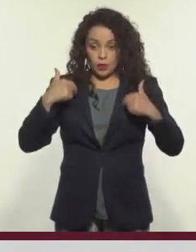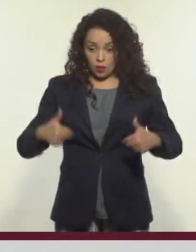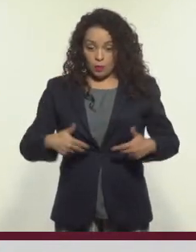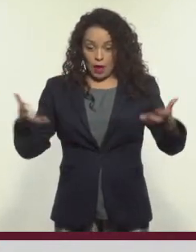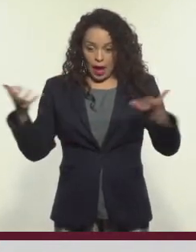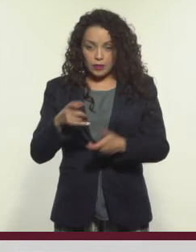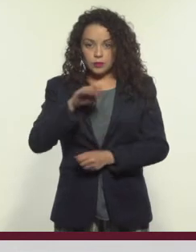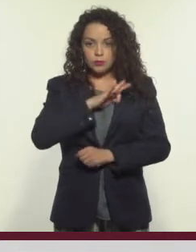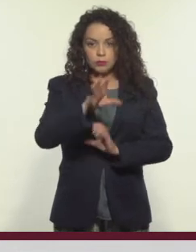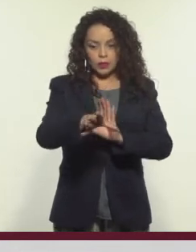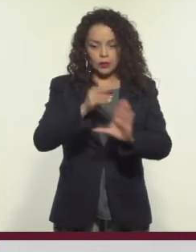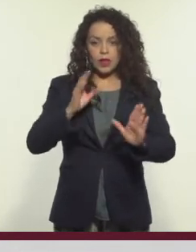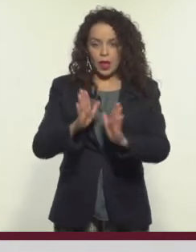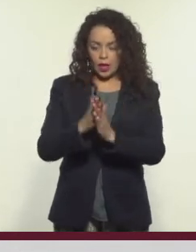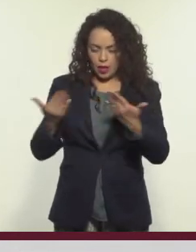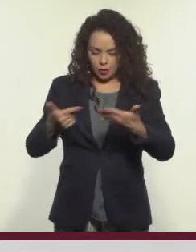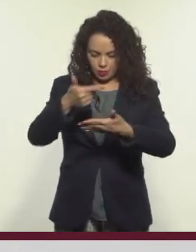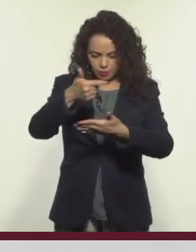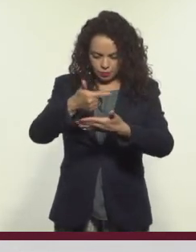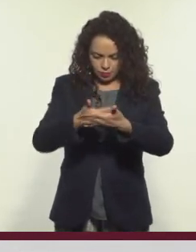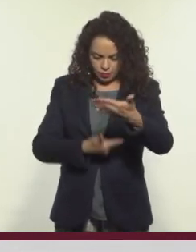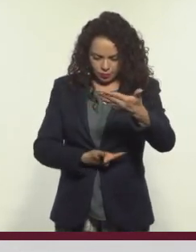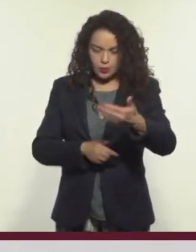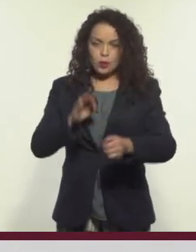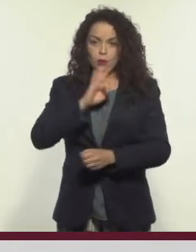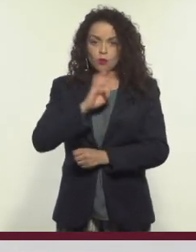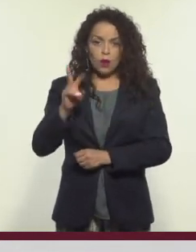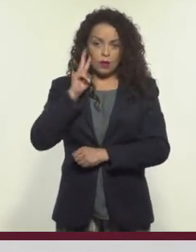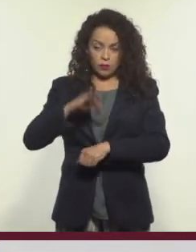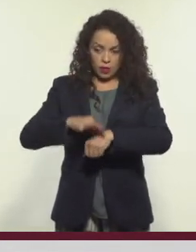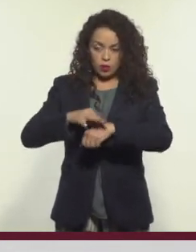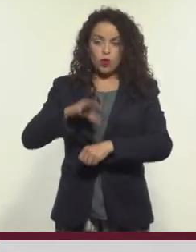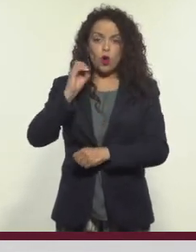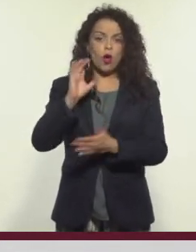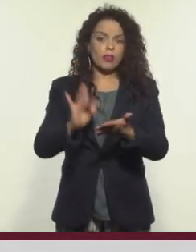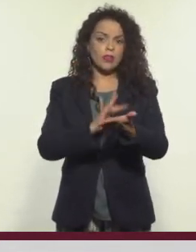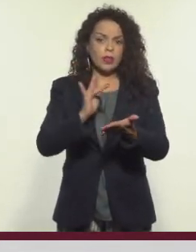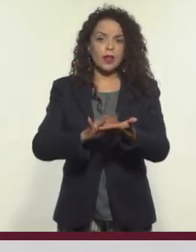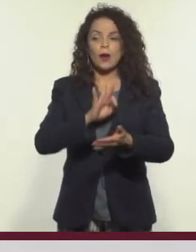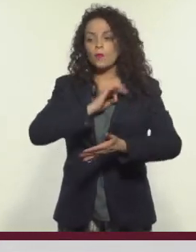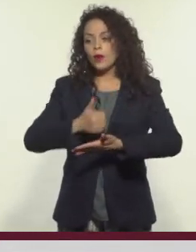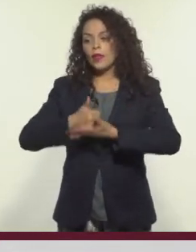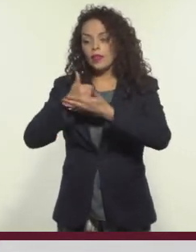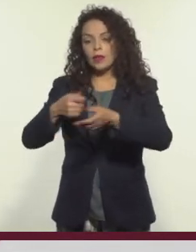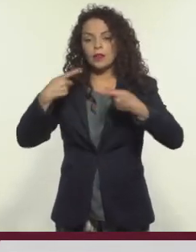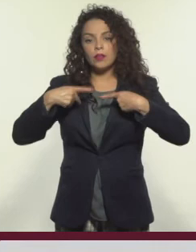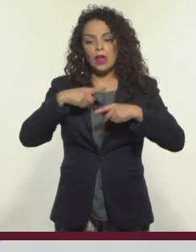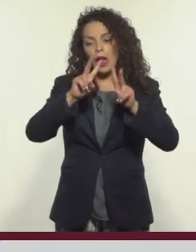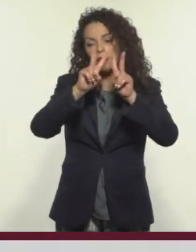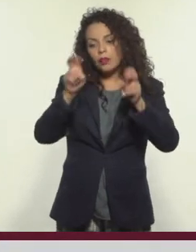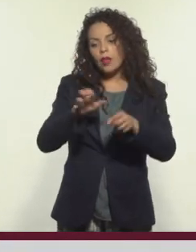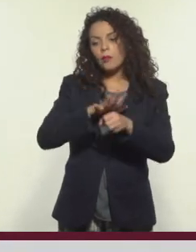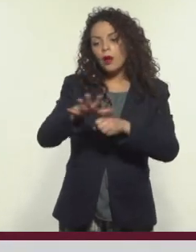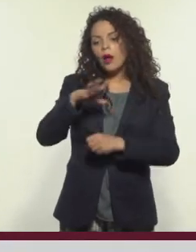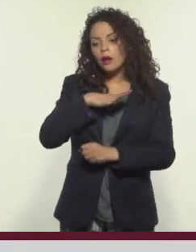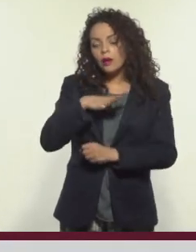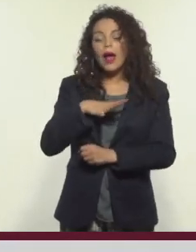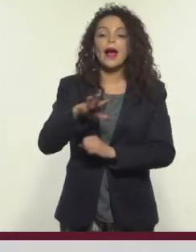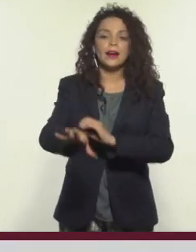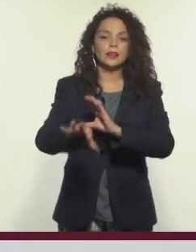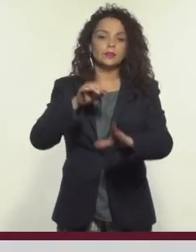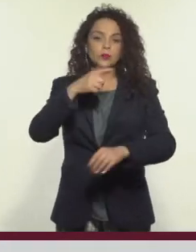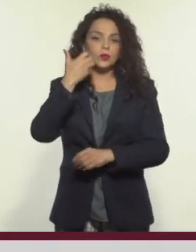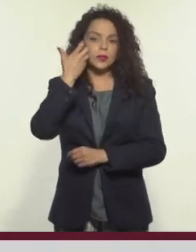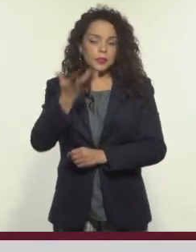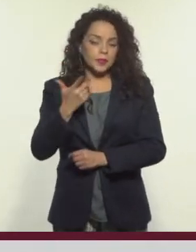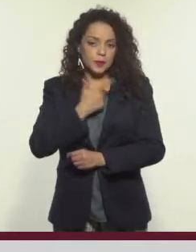humana se realice. Este catálogo, que puede ser físico o digital, también ayudará a los lectores a saber qué temas habrá dentro de la biblioteca